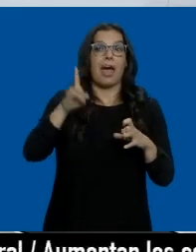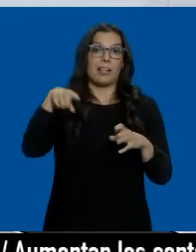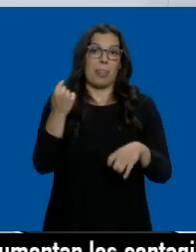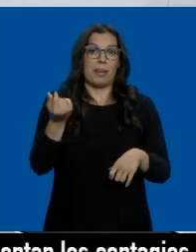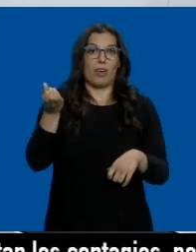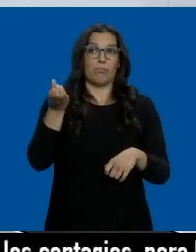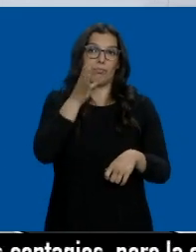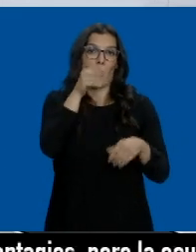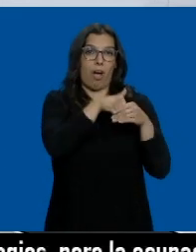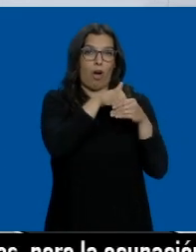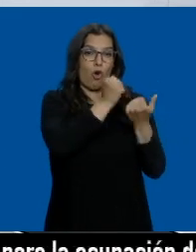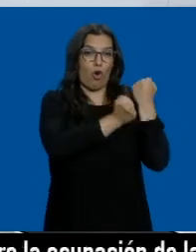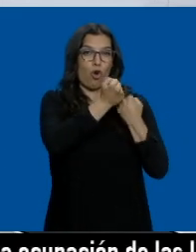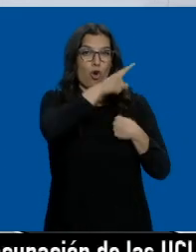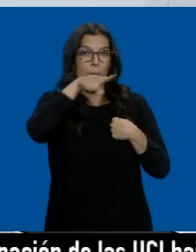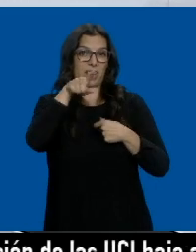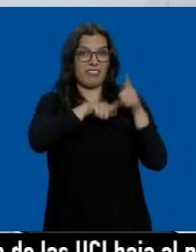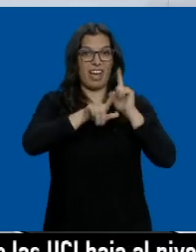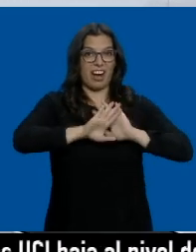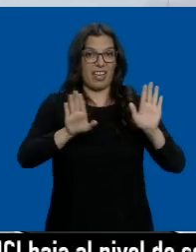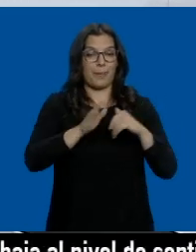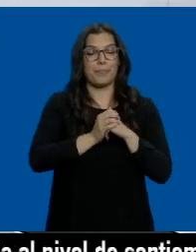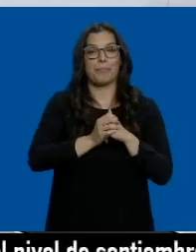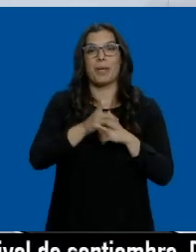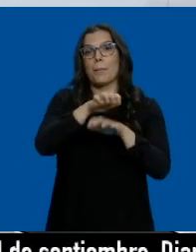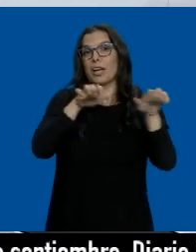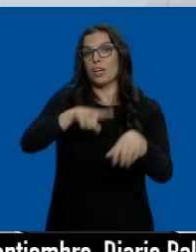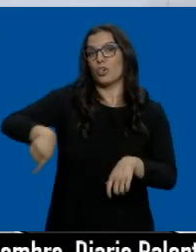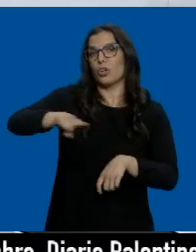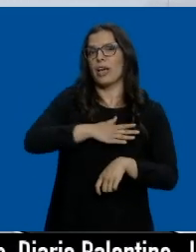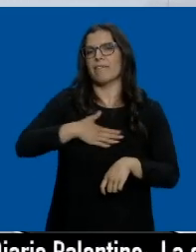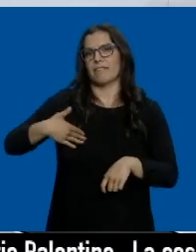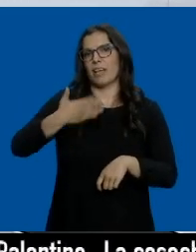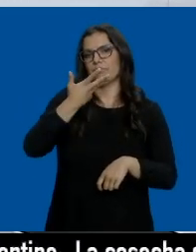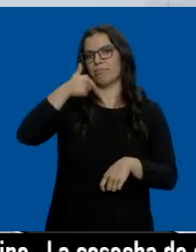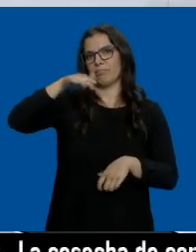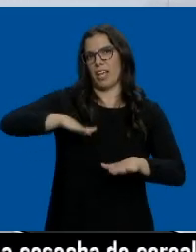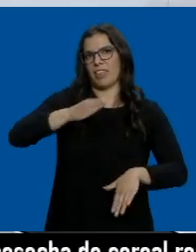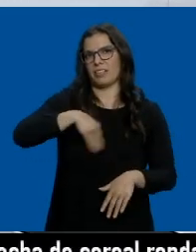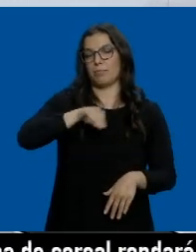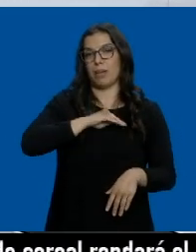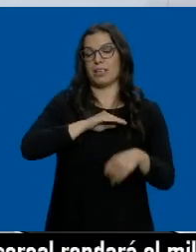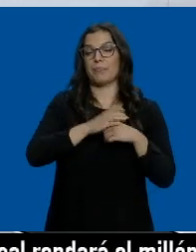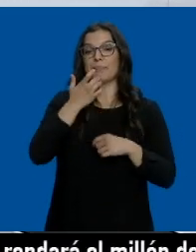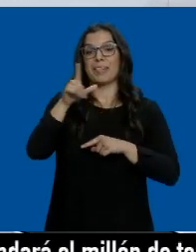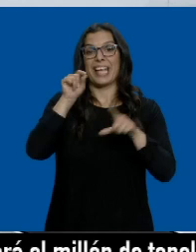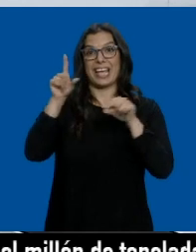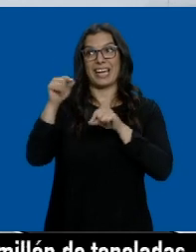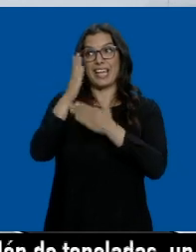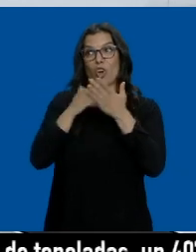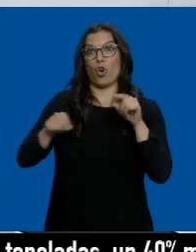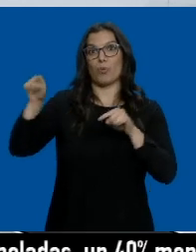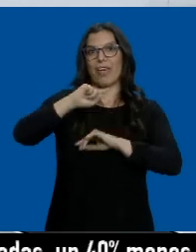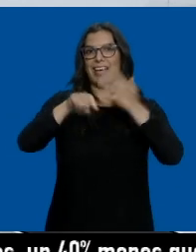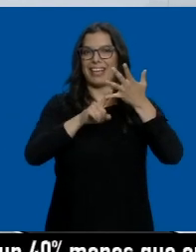presupuesto por el ahorro durante tantos meses sin viajar. La mayoría prefiere quedarse en nuestro país. Castilla y León es el quinto destino